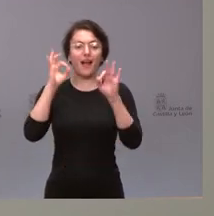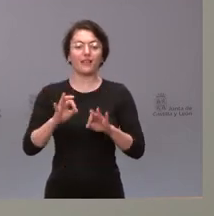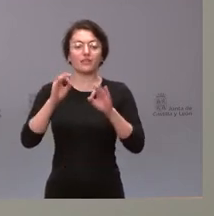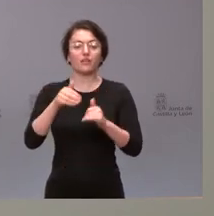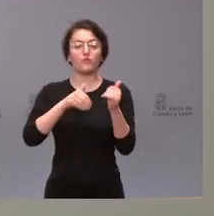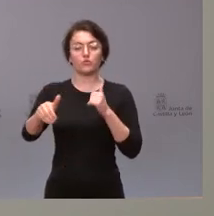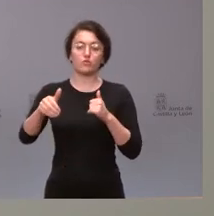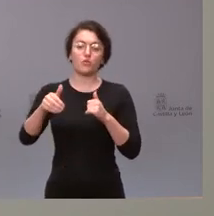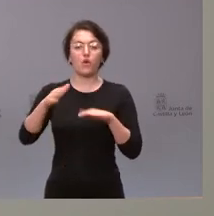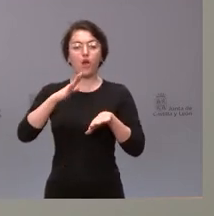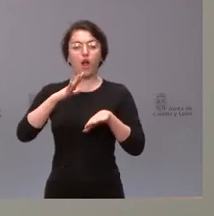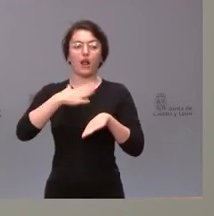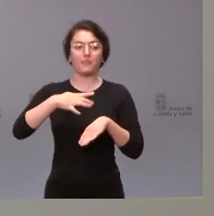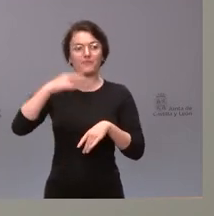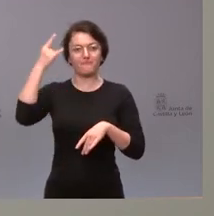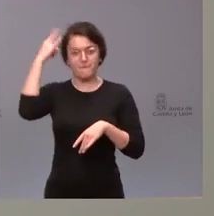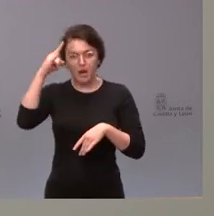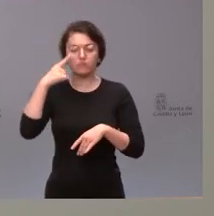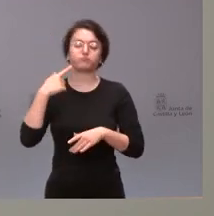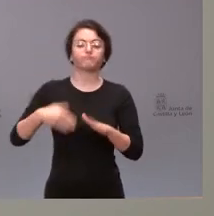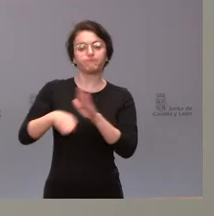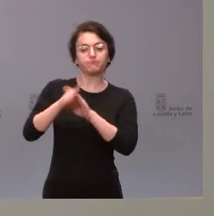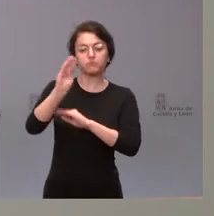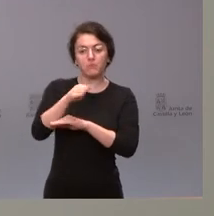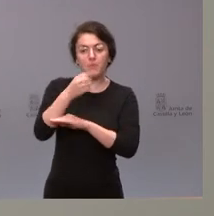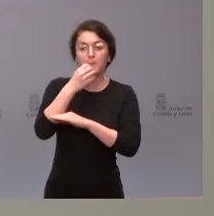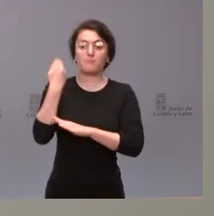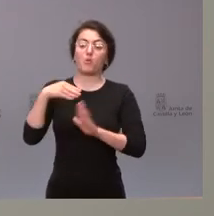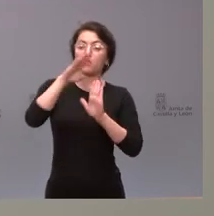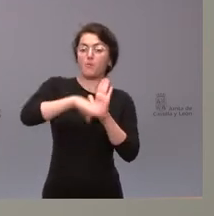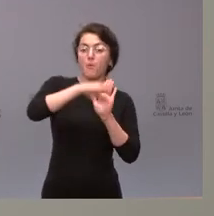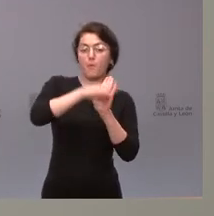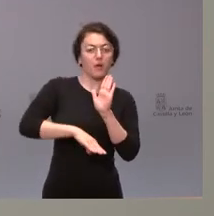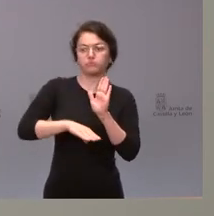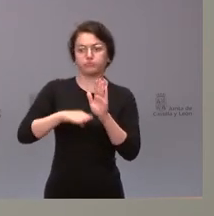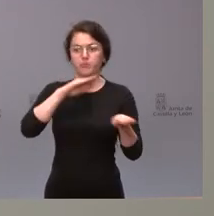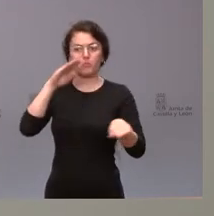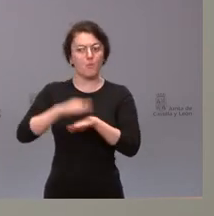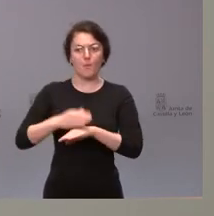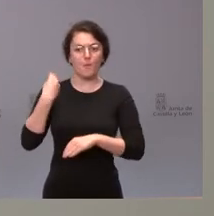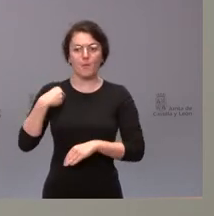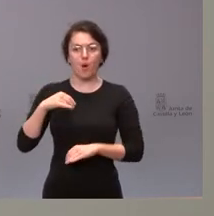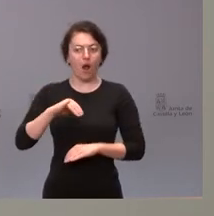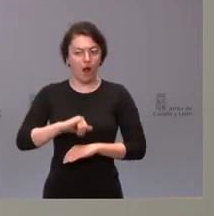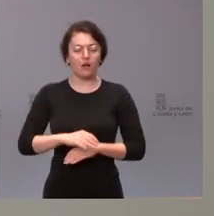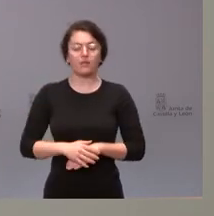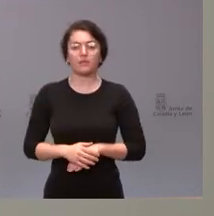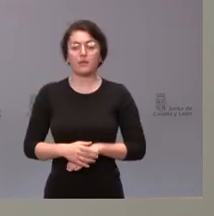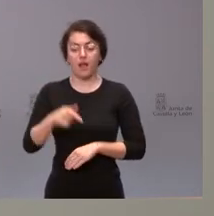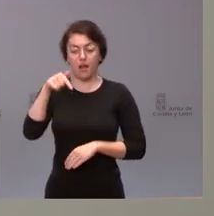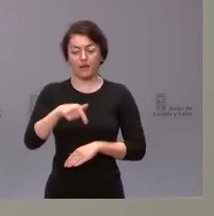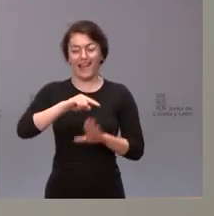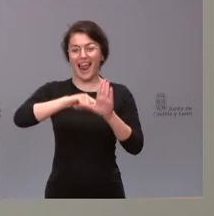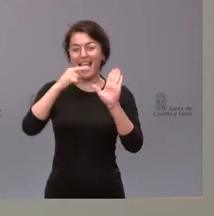y siempre en el cumplimiento de la norma, los protocolos, de la legislación vigente y muy particularmente en este caso donde se ha garantizado el cumplimiento de la ley